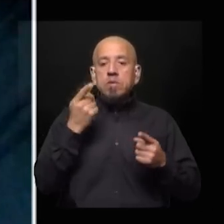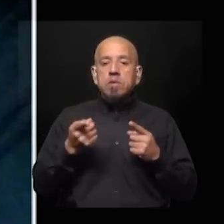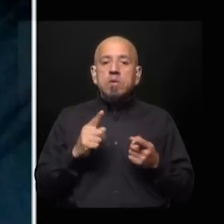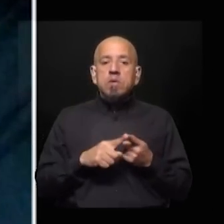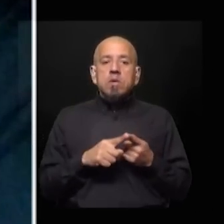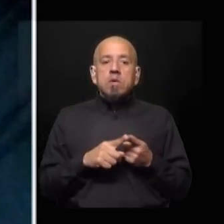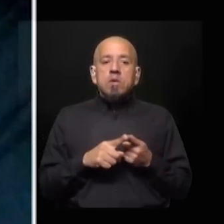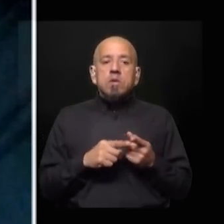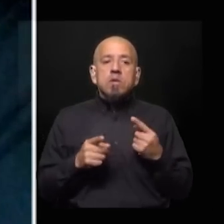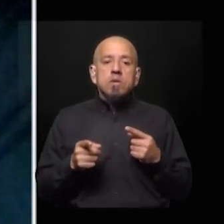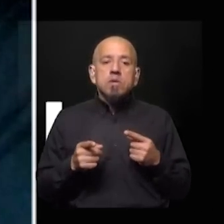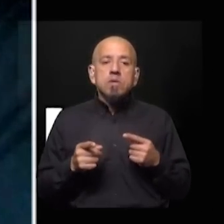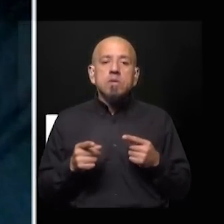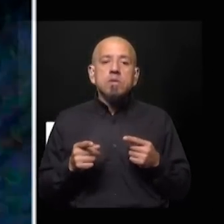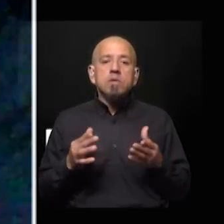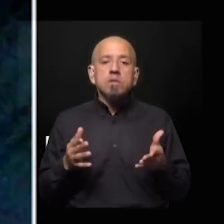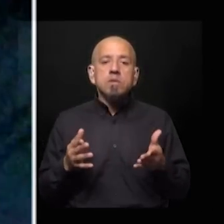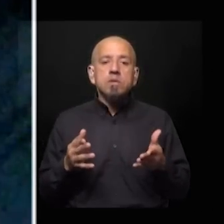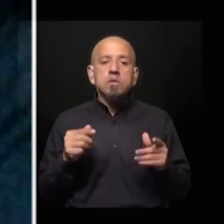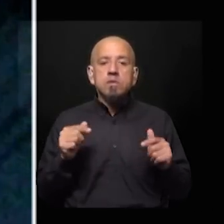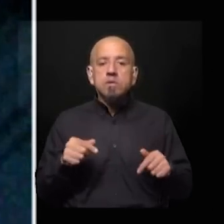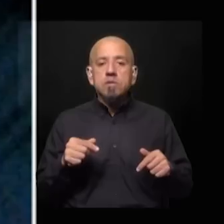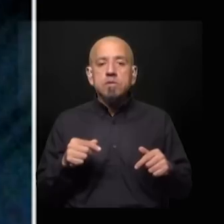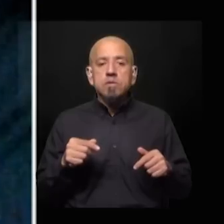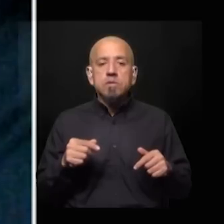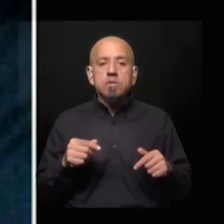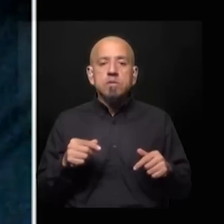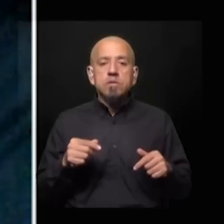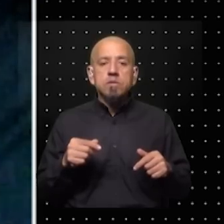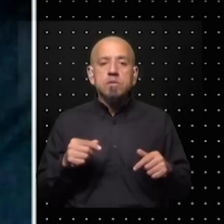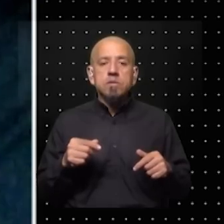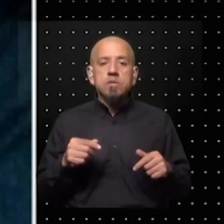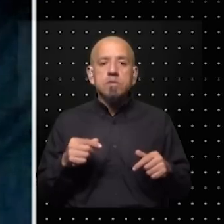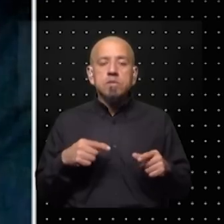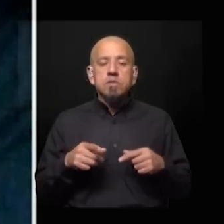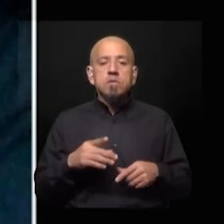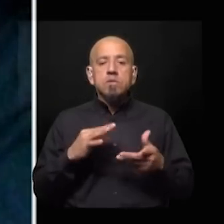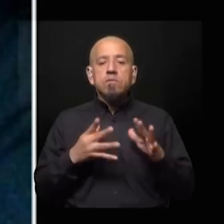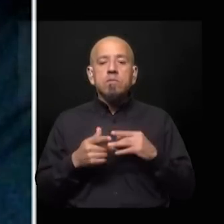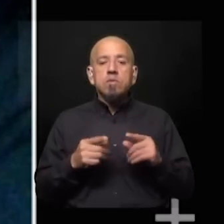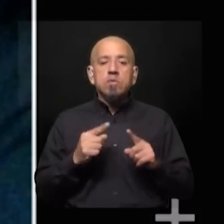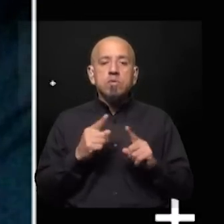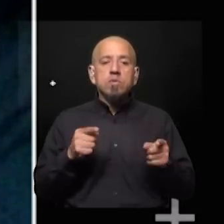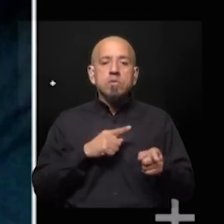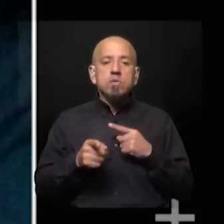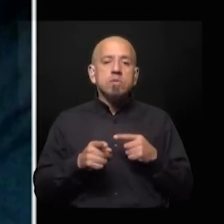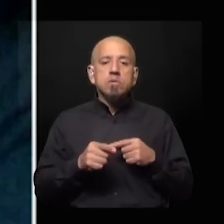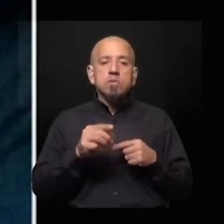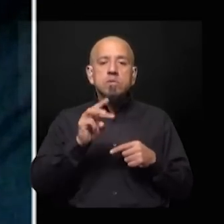responsabilidad jurídica internacional y acabar interviniendo de maneras indirectas Wagner lleva